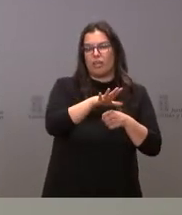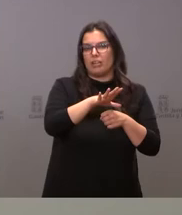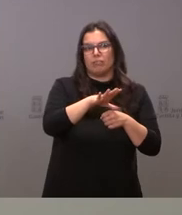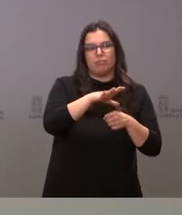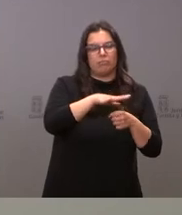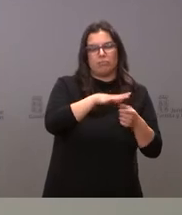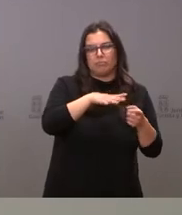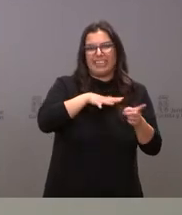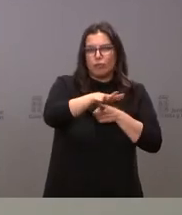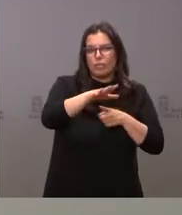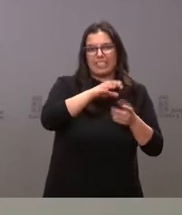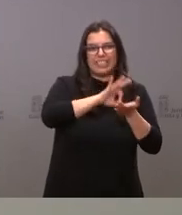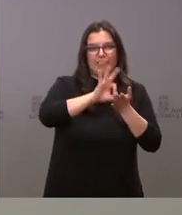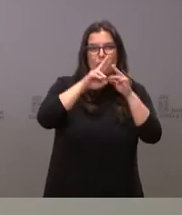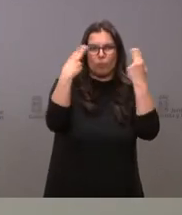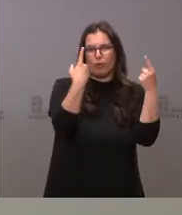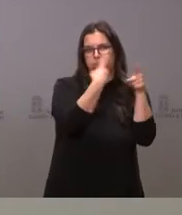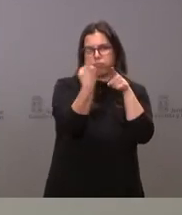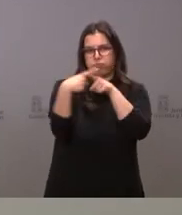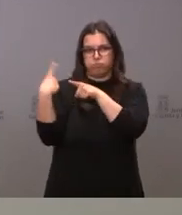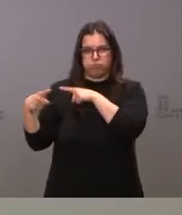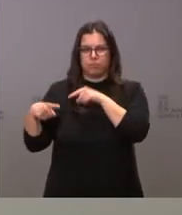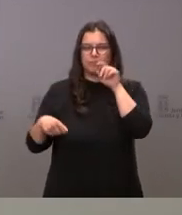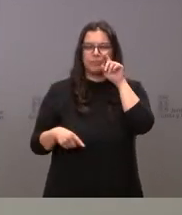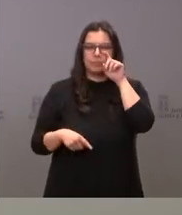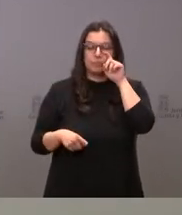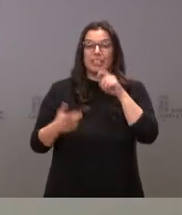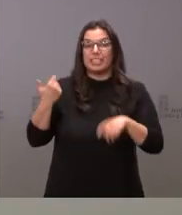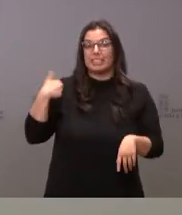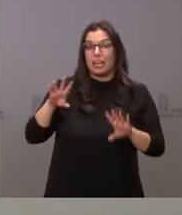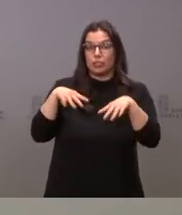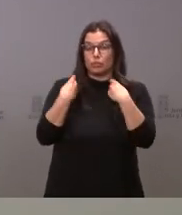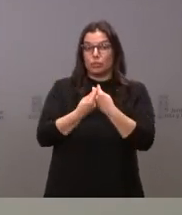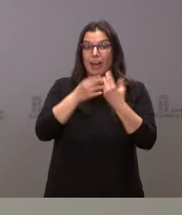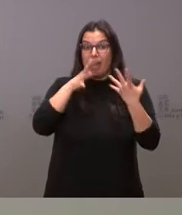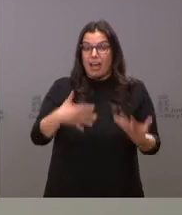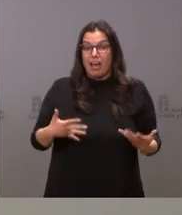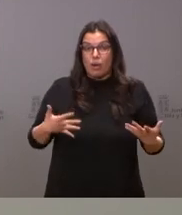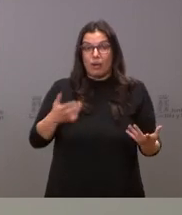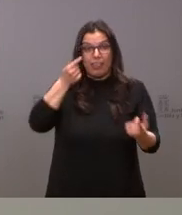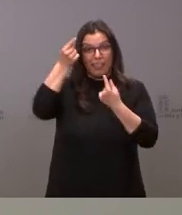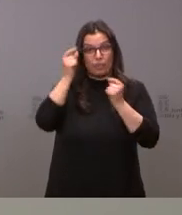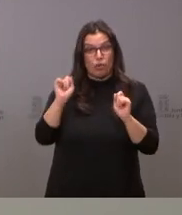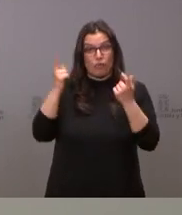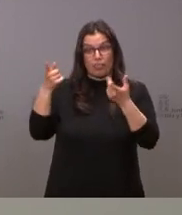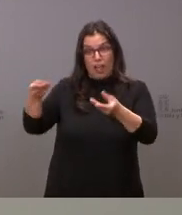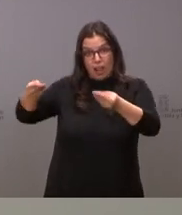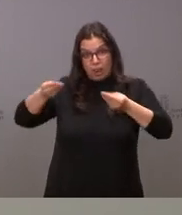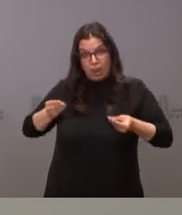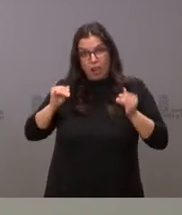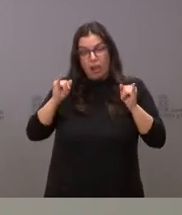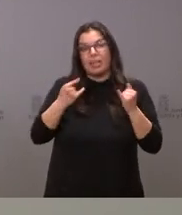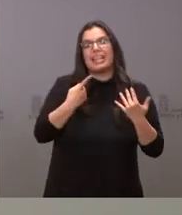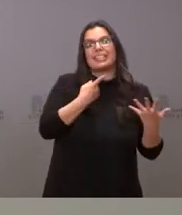diversos servicios públicos que se vienen prestando a nuestra comunidad. Ya son, en este momento, con los datos oficiales que disponemos, 600